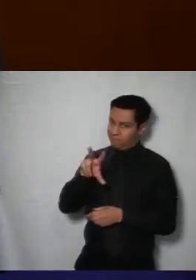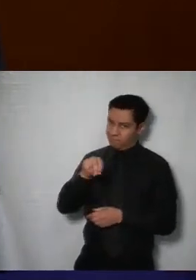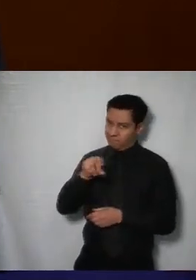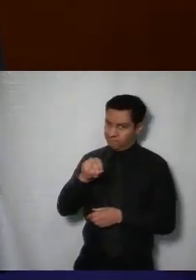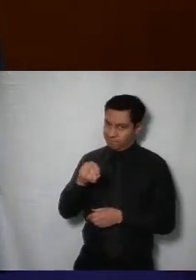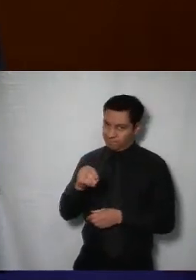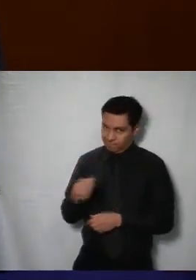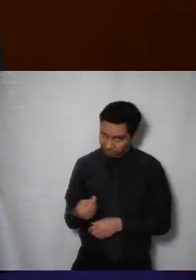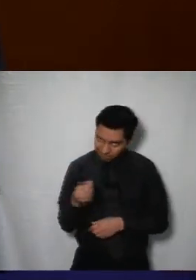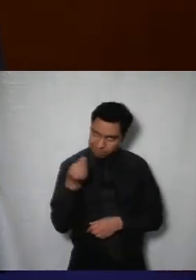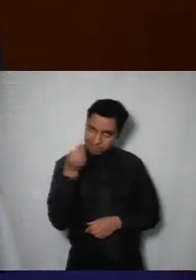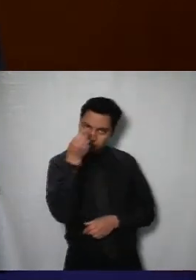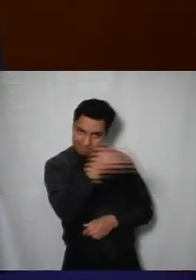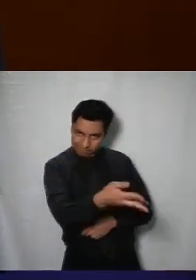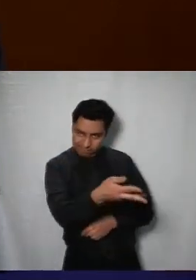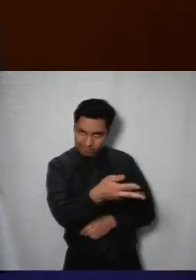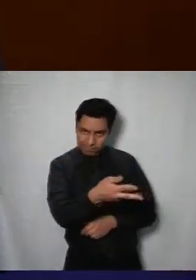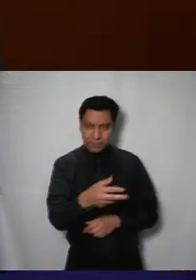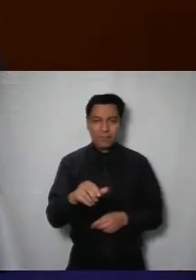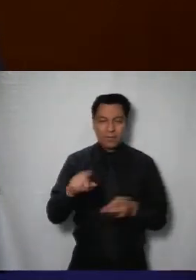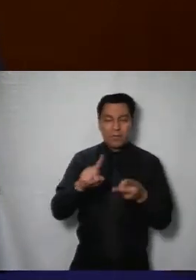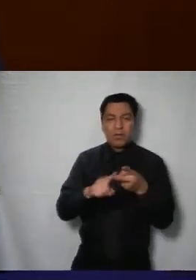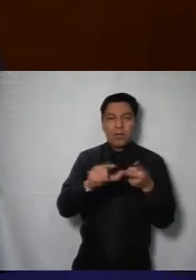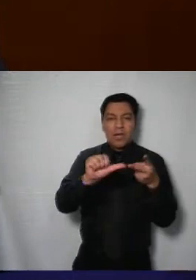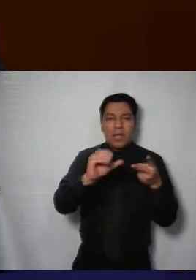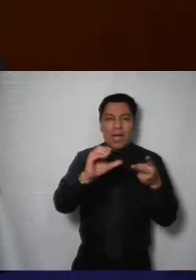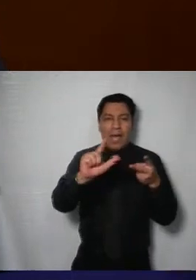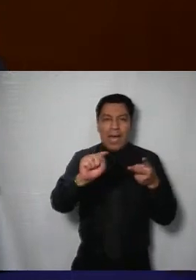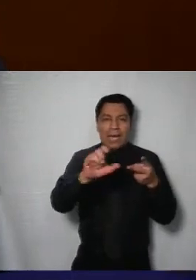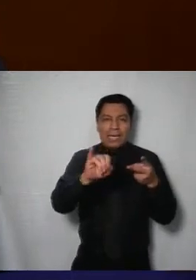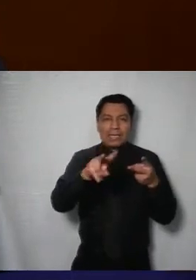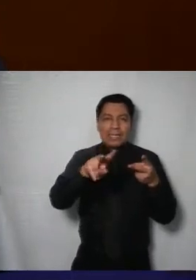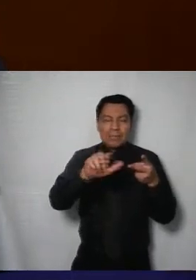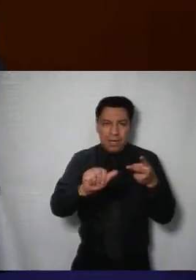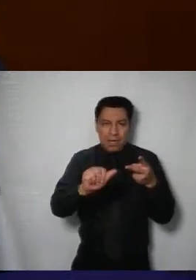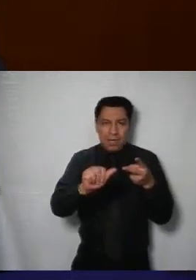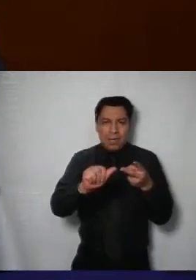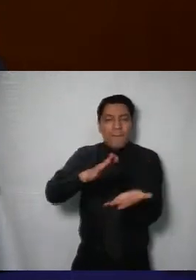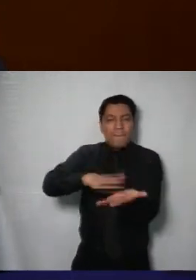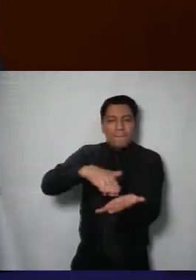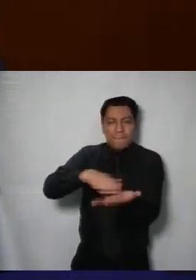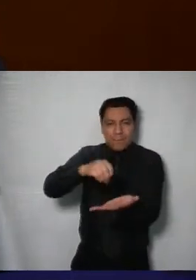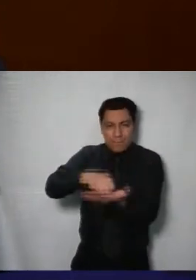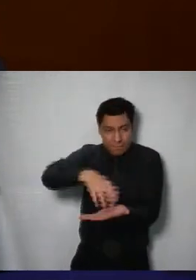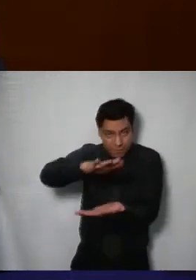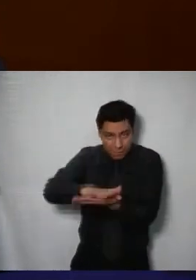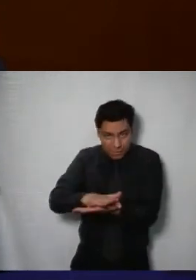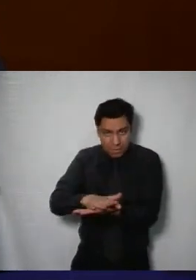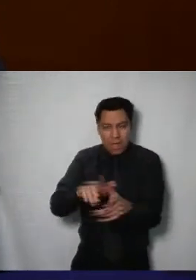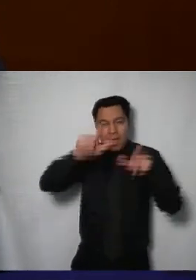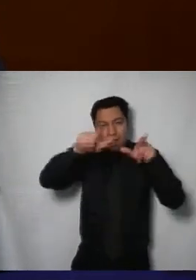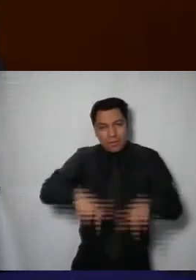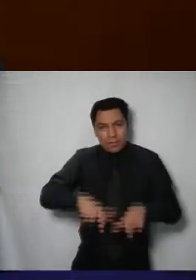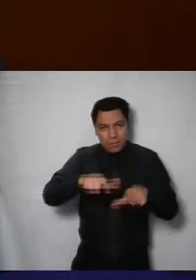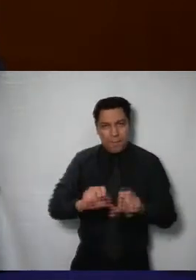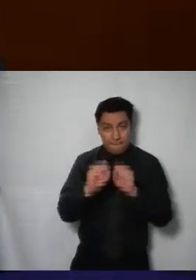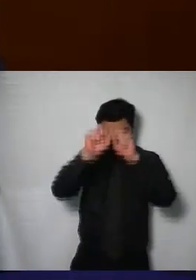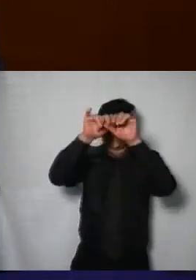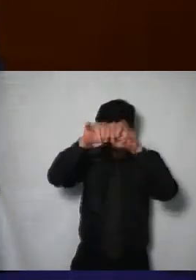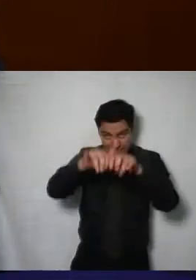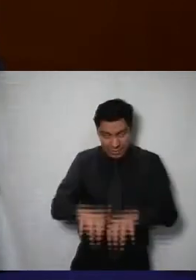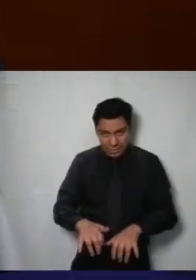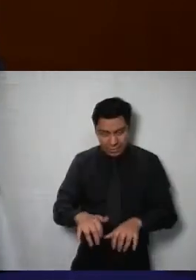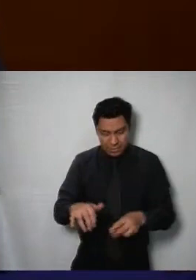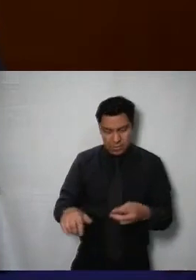de autoridad competente la activa que se refiere a la publicación de información en la plataforma nacional de transparencia